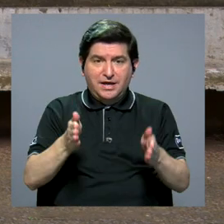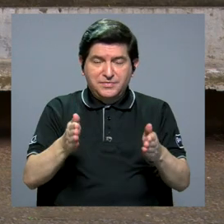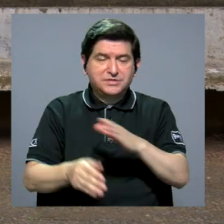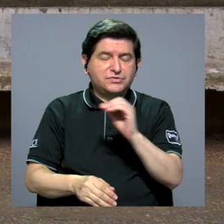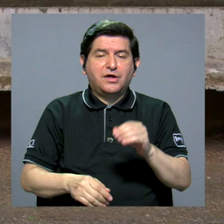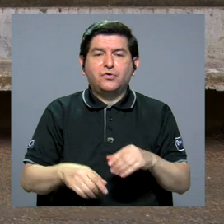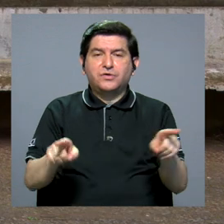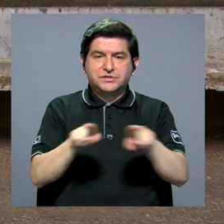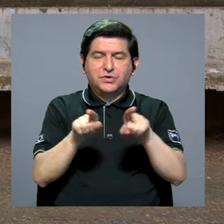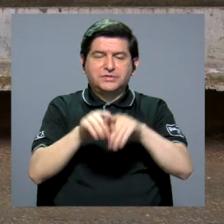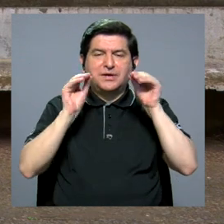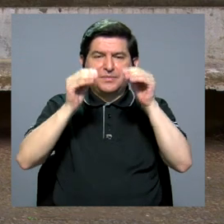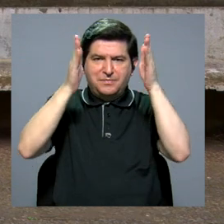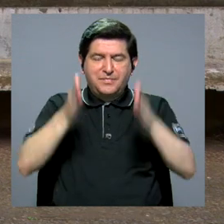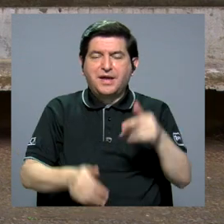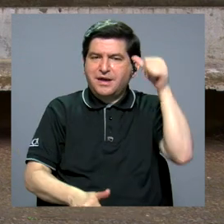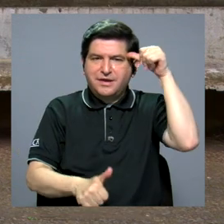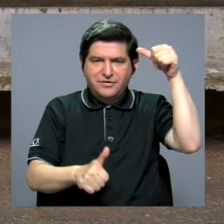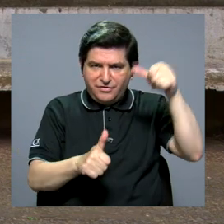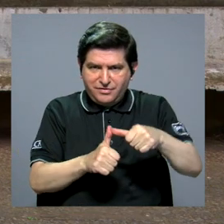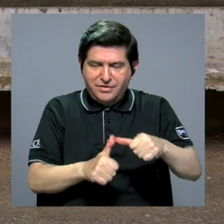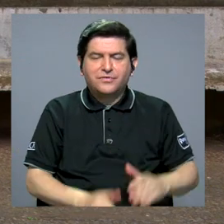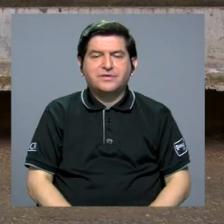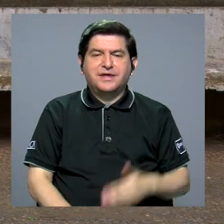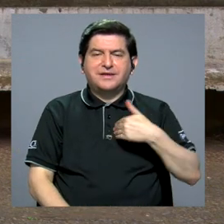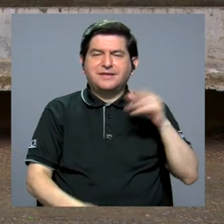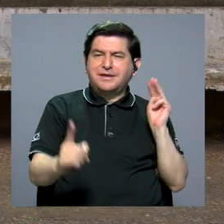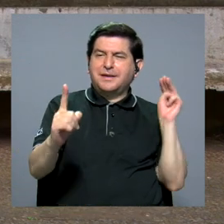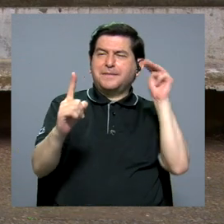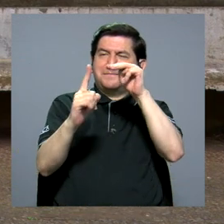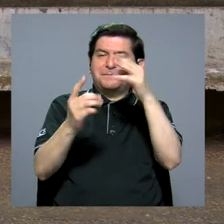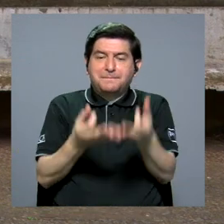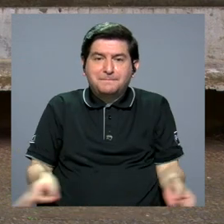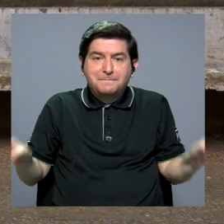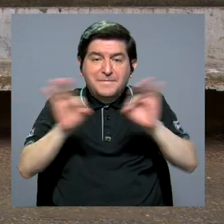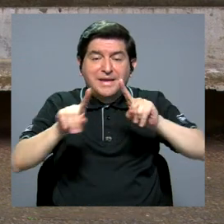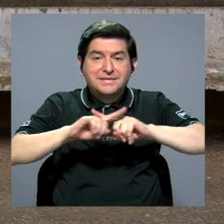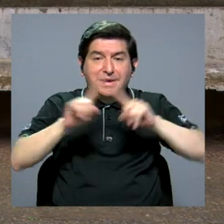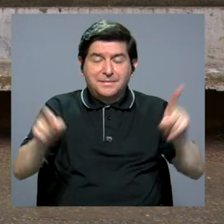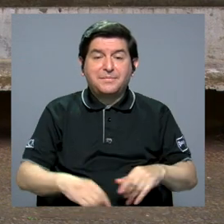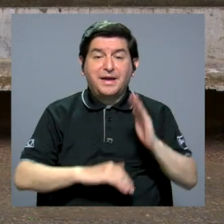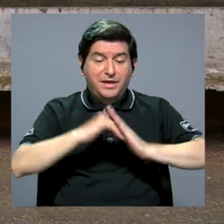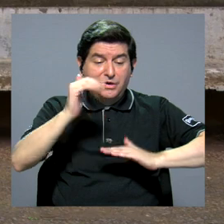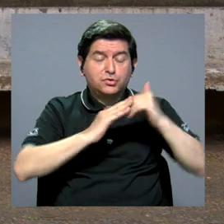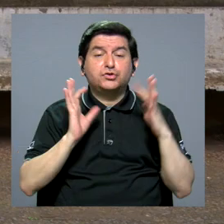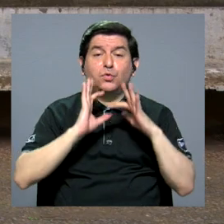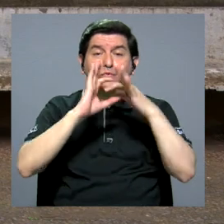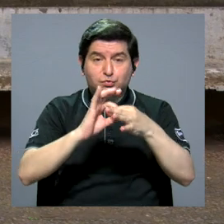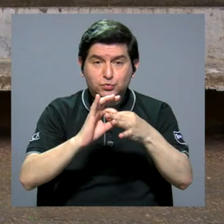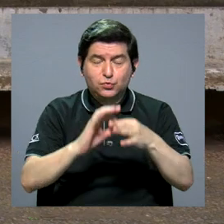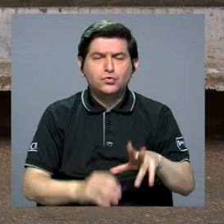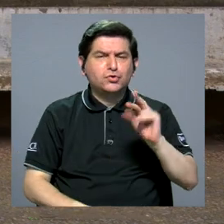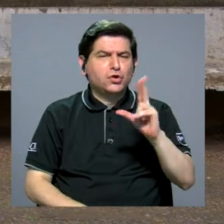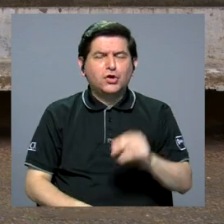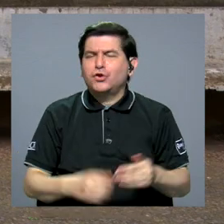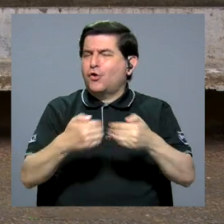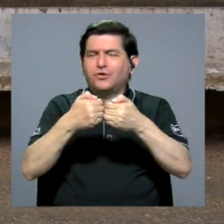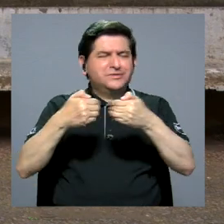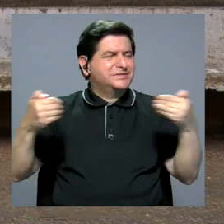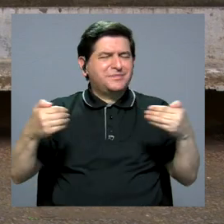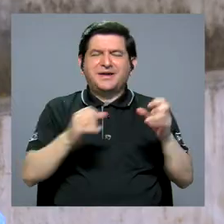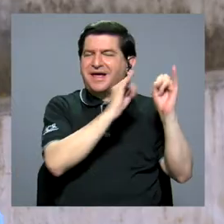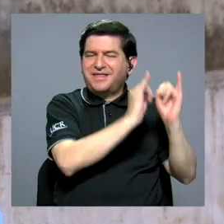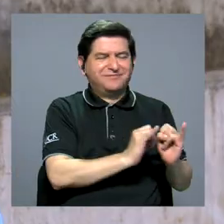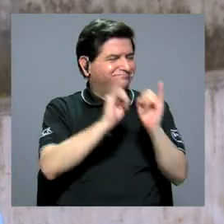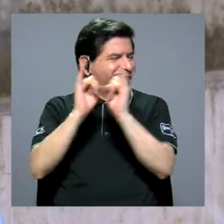docentes. Que no olvidemos que tenemos una misión muy importante, pero que esa misión se construye en conjunto, no es una misión aislada